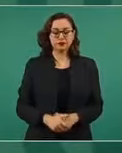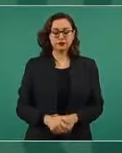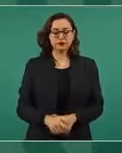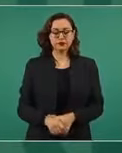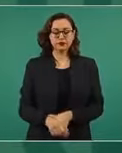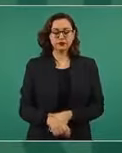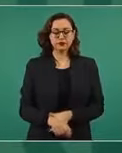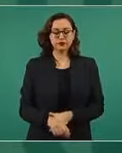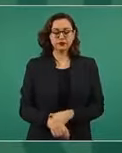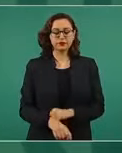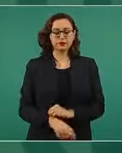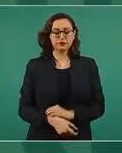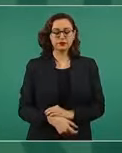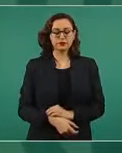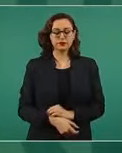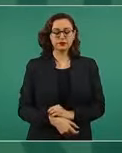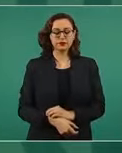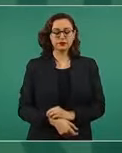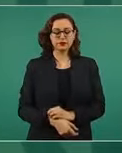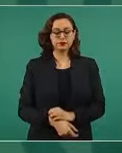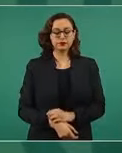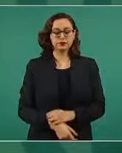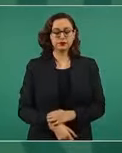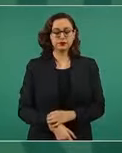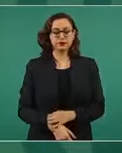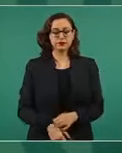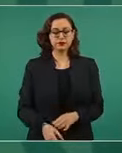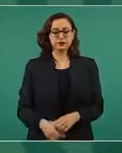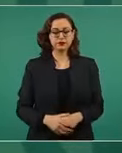el plan de vacunación